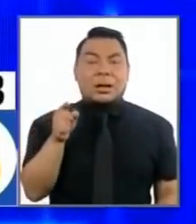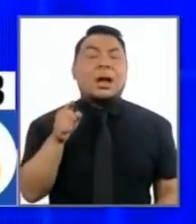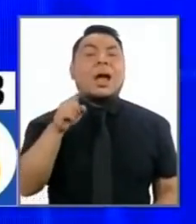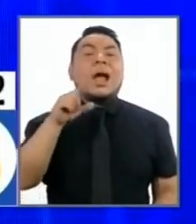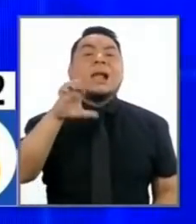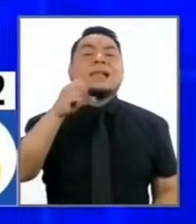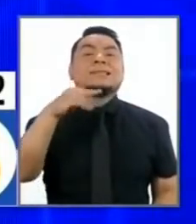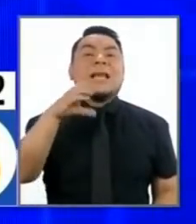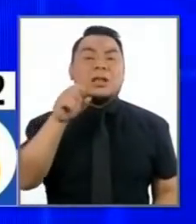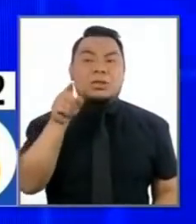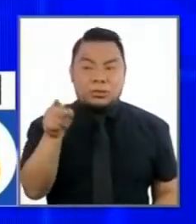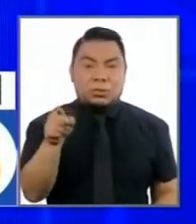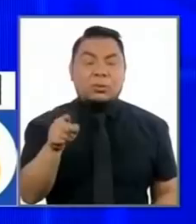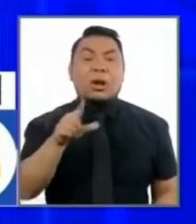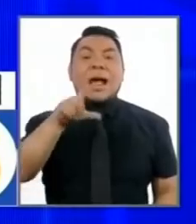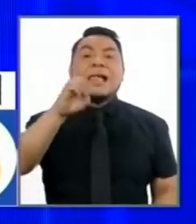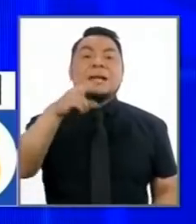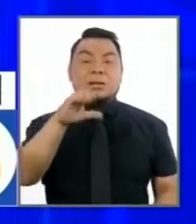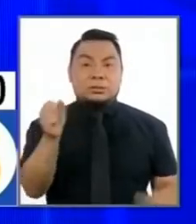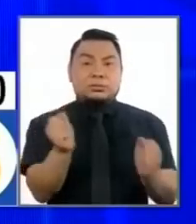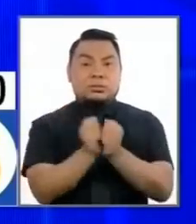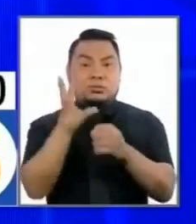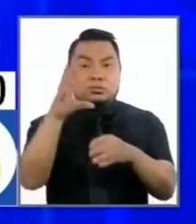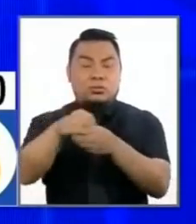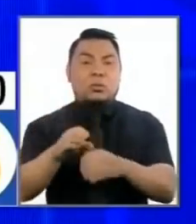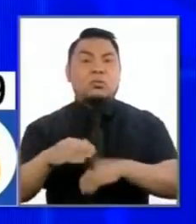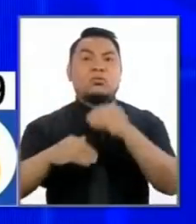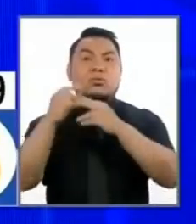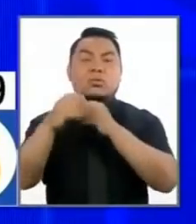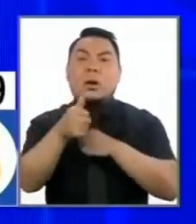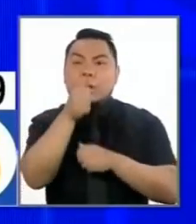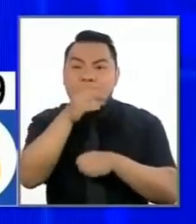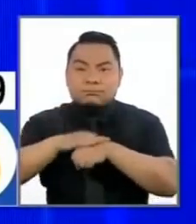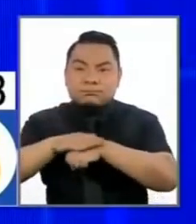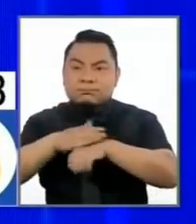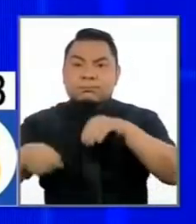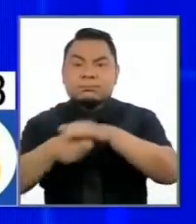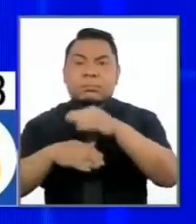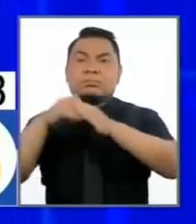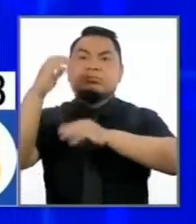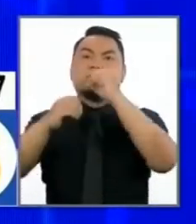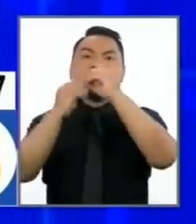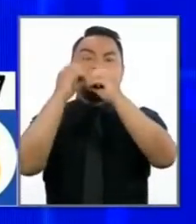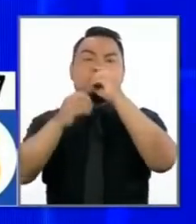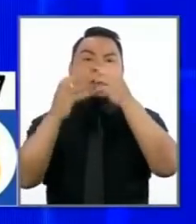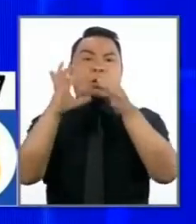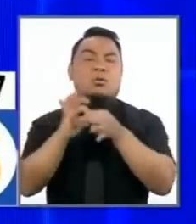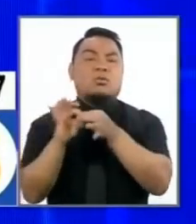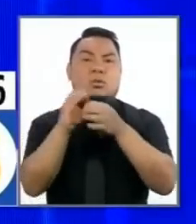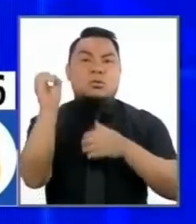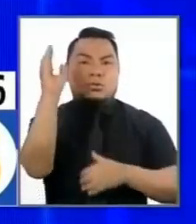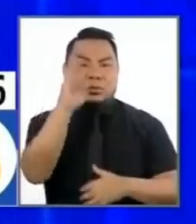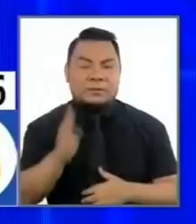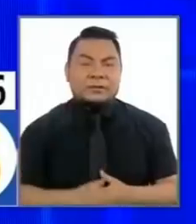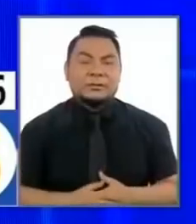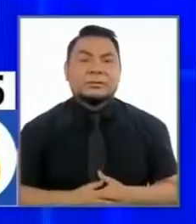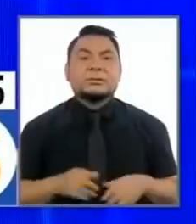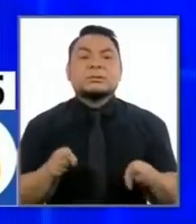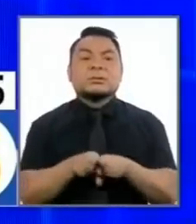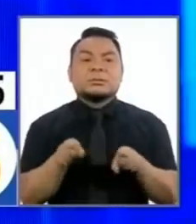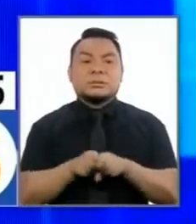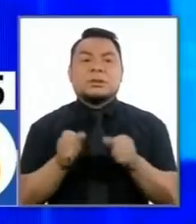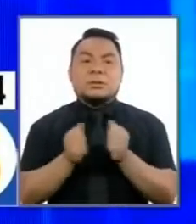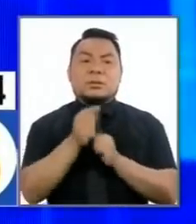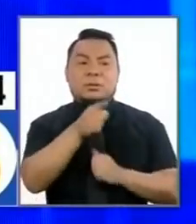forma parte del Club de la Construcción conjuntamente con la empresa corrupta Odebrecht. Y también